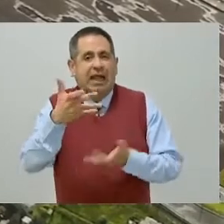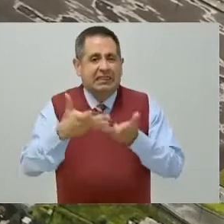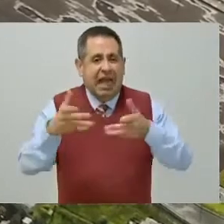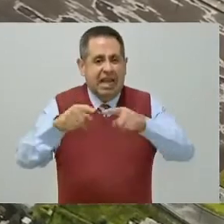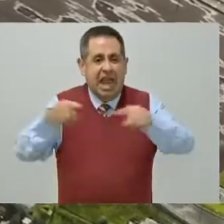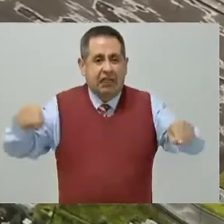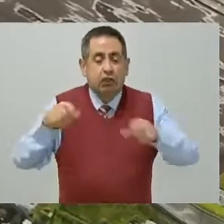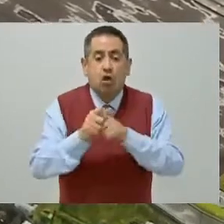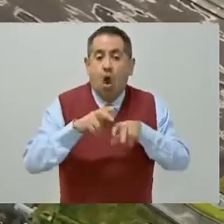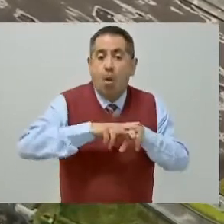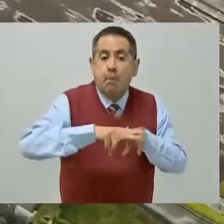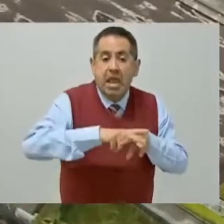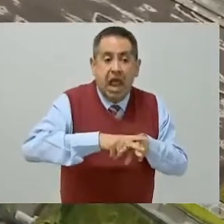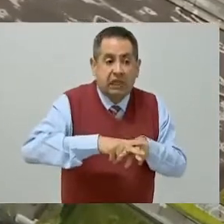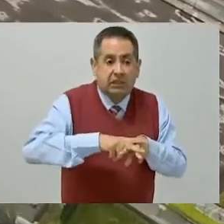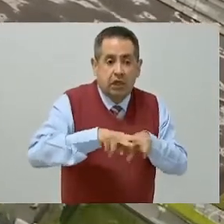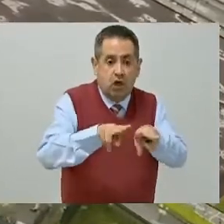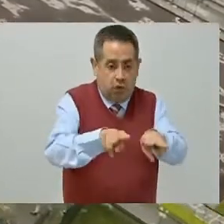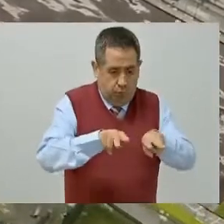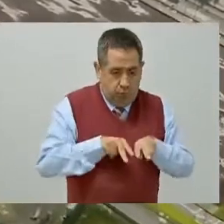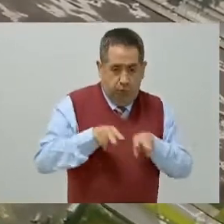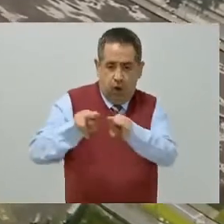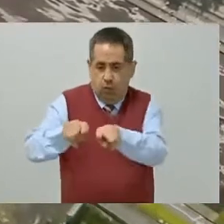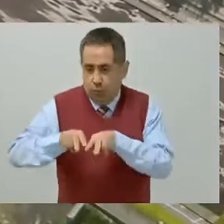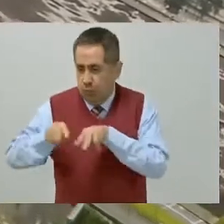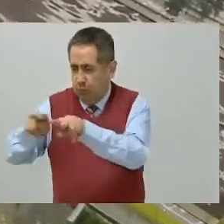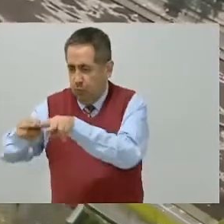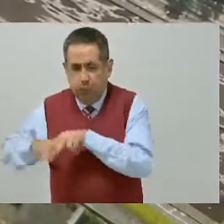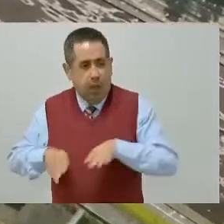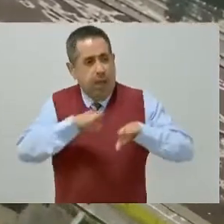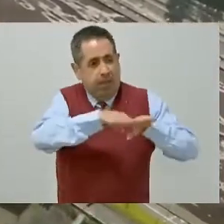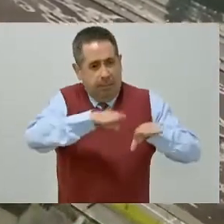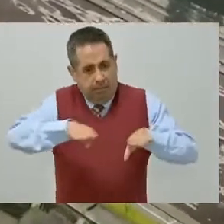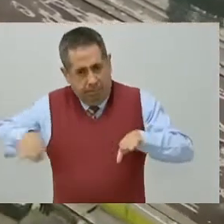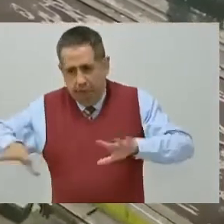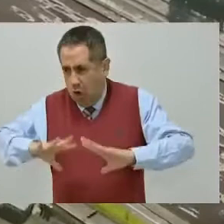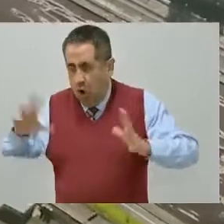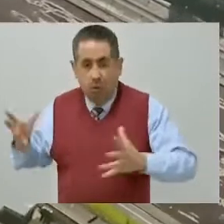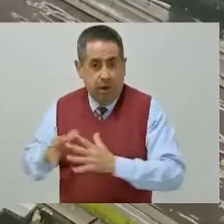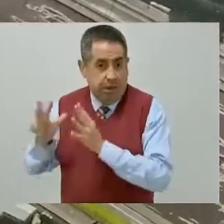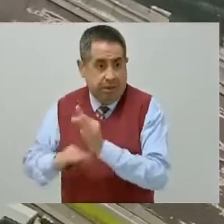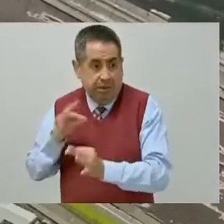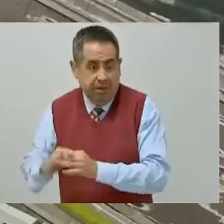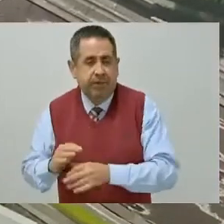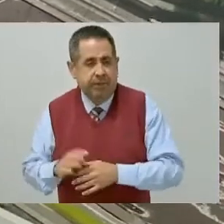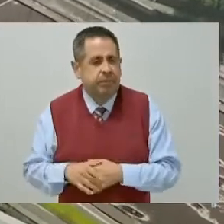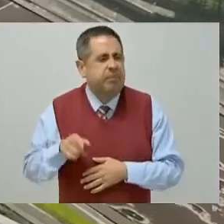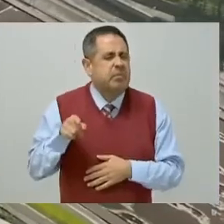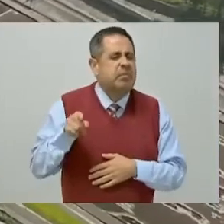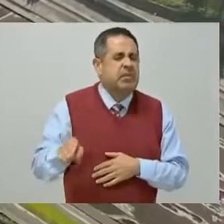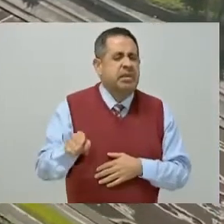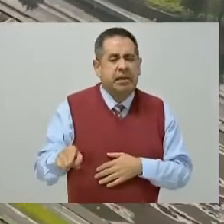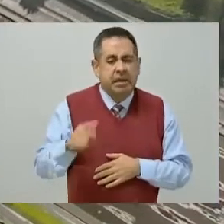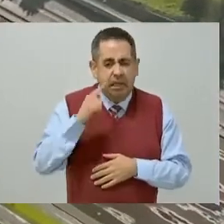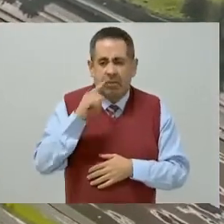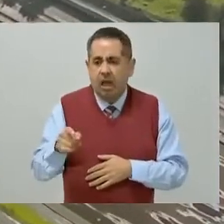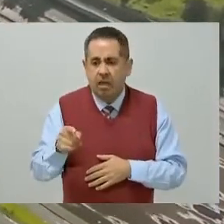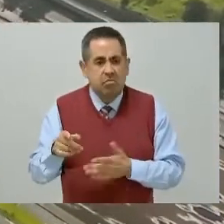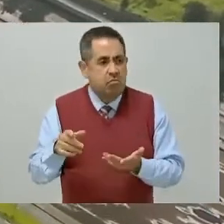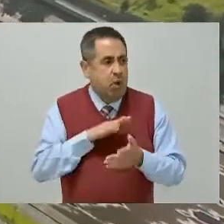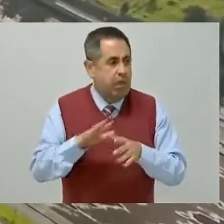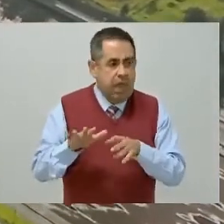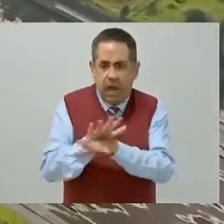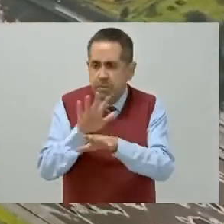en esta zona, que está totalmente terminado. El sistema de la catenaria es un sistema flexible,